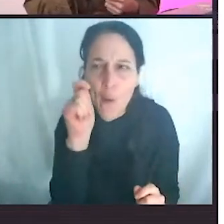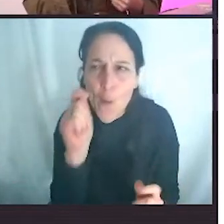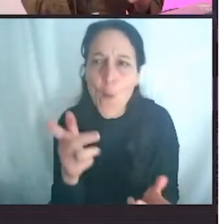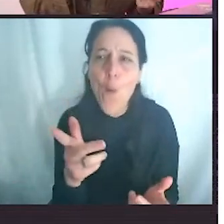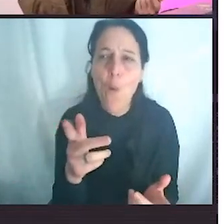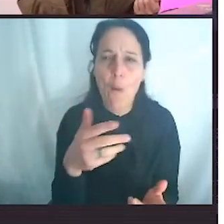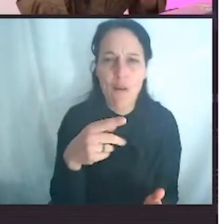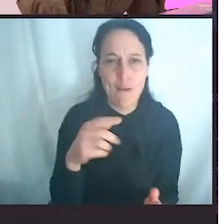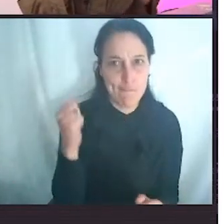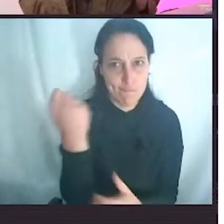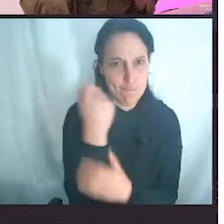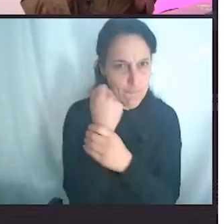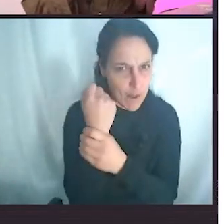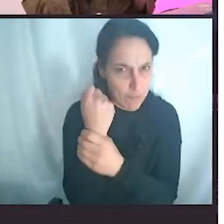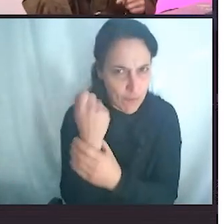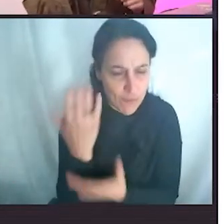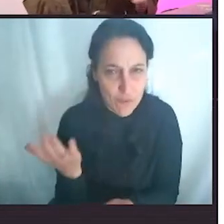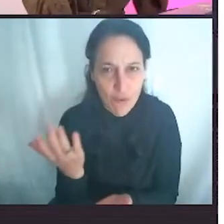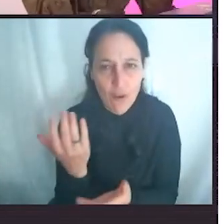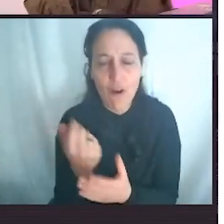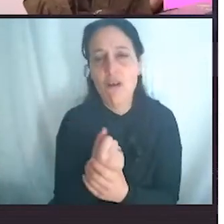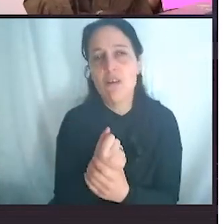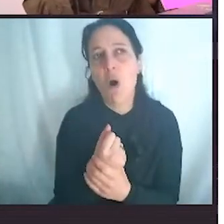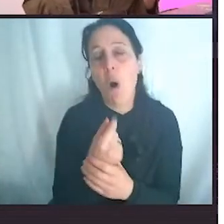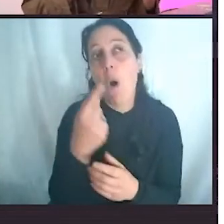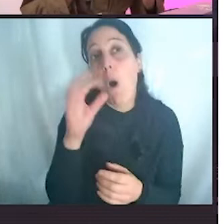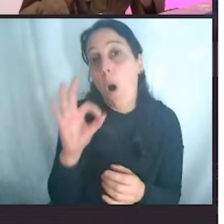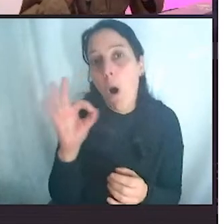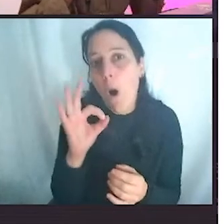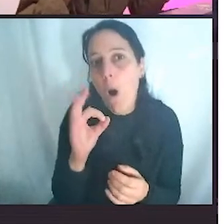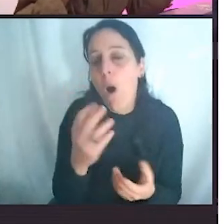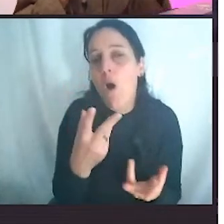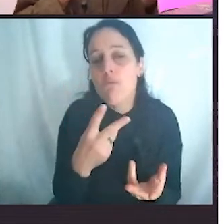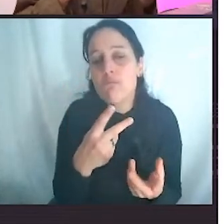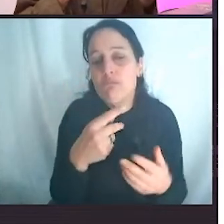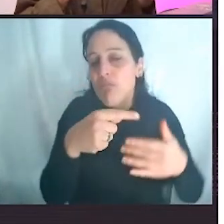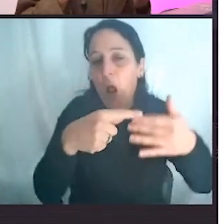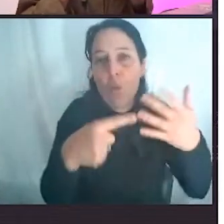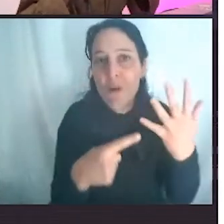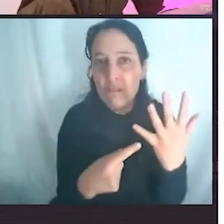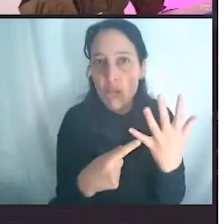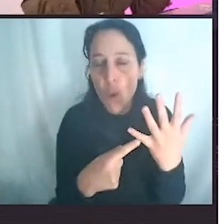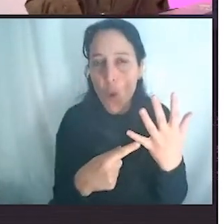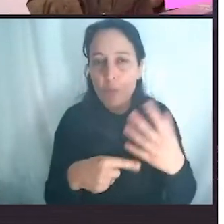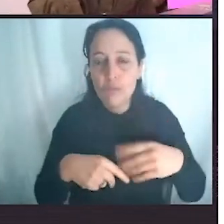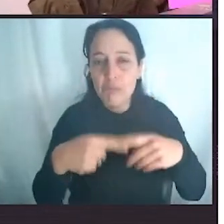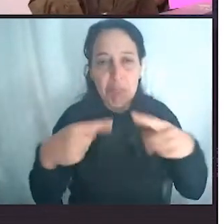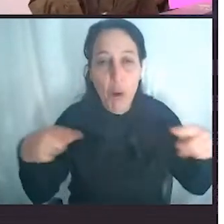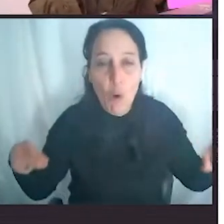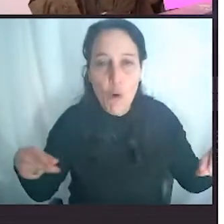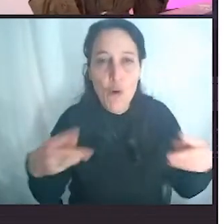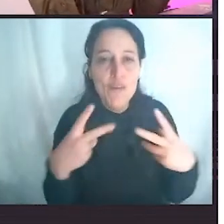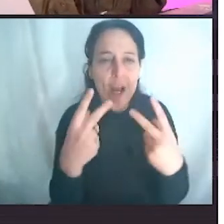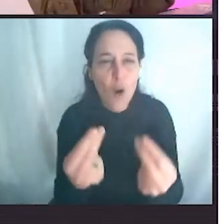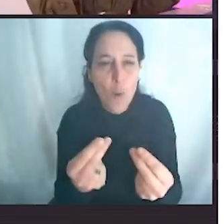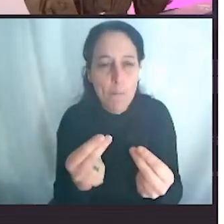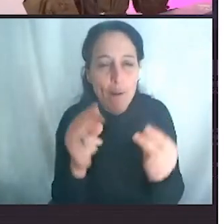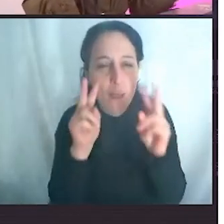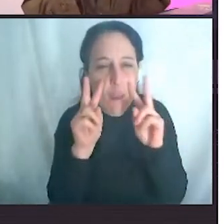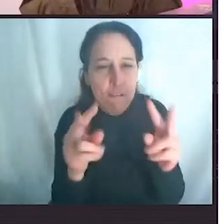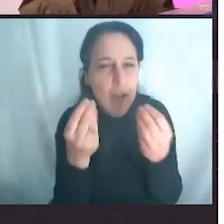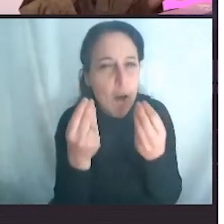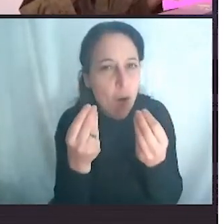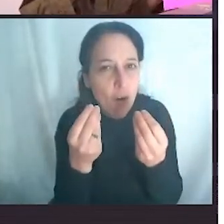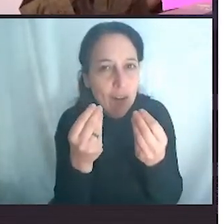cuando queremos comprar un producto, muchas veces lo miramos online, nos fijamos comentarios de otros, fijamos cuántas estrellitas tiene, aunque ni lo